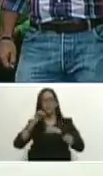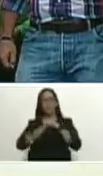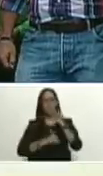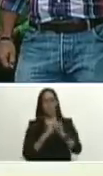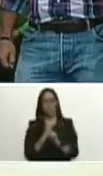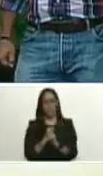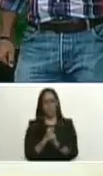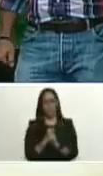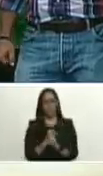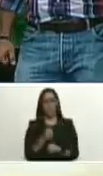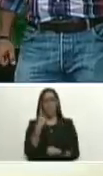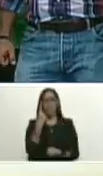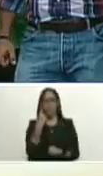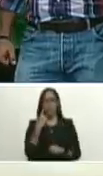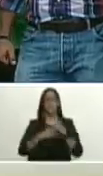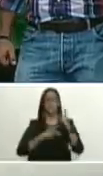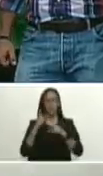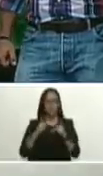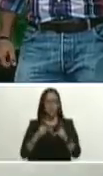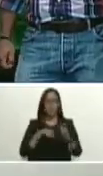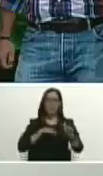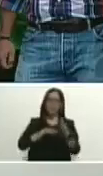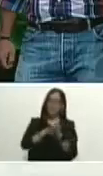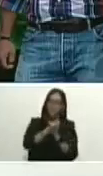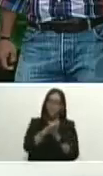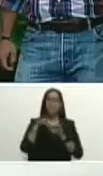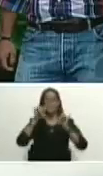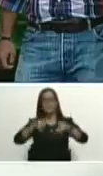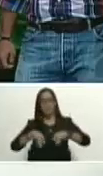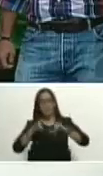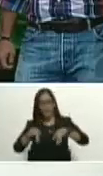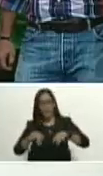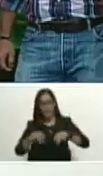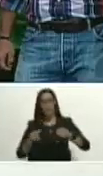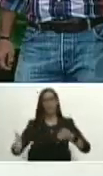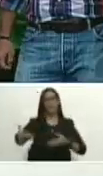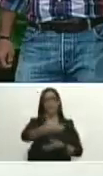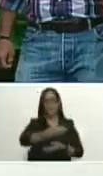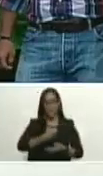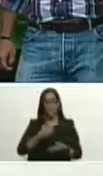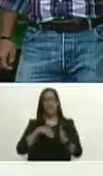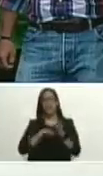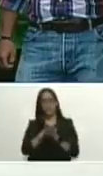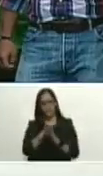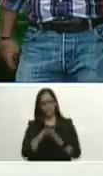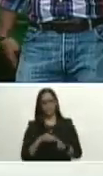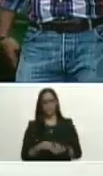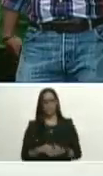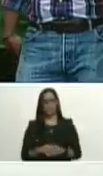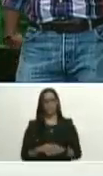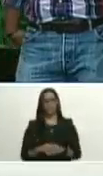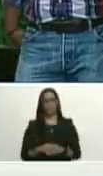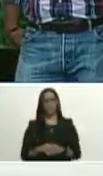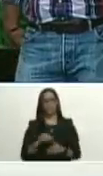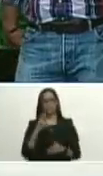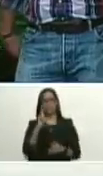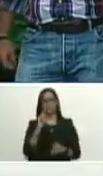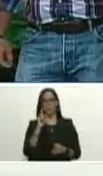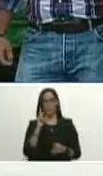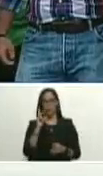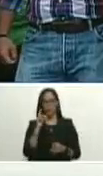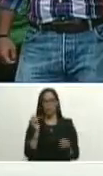producir crecer sembrar cosechar avanzar y un segundo gran